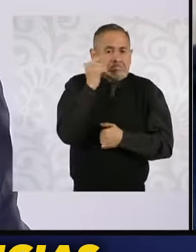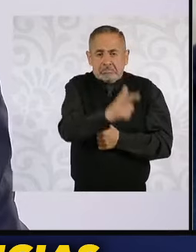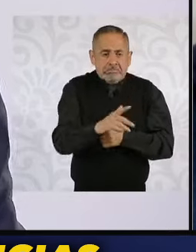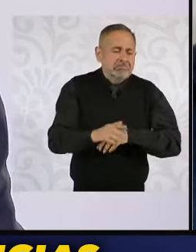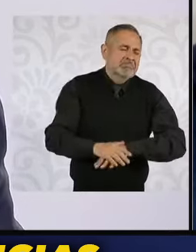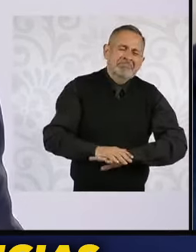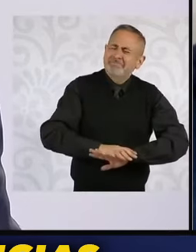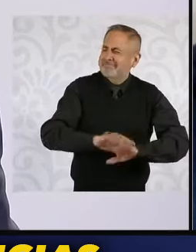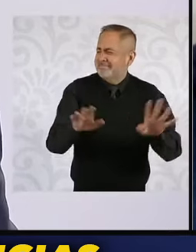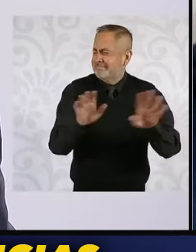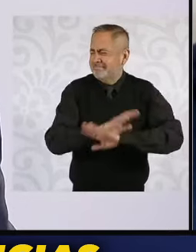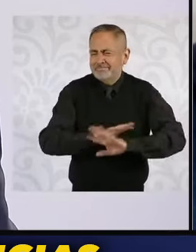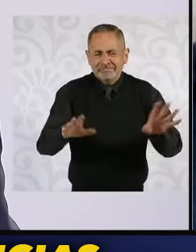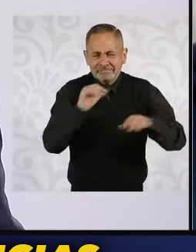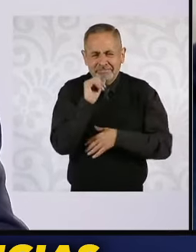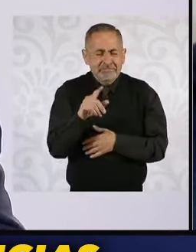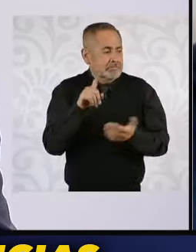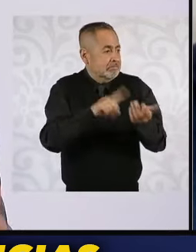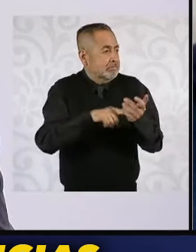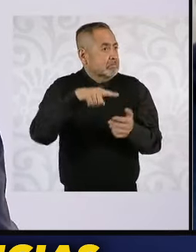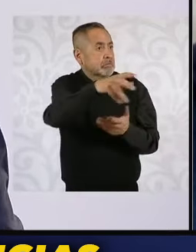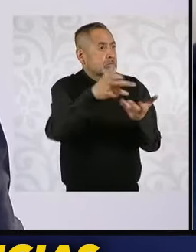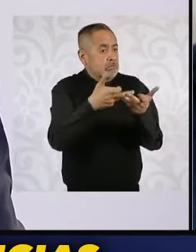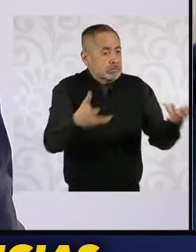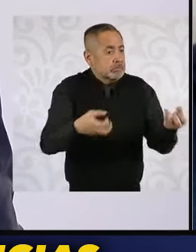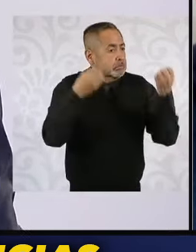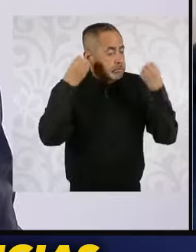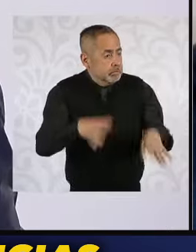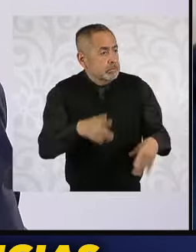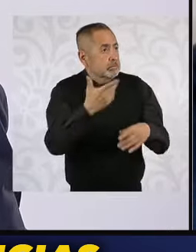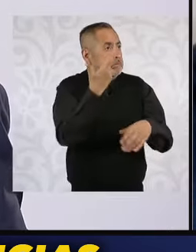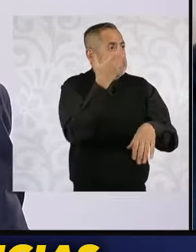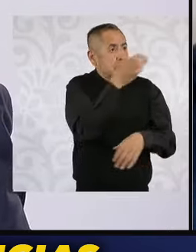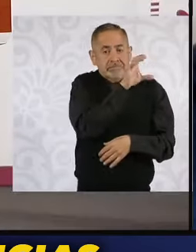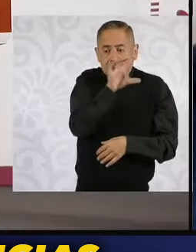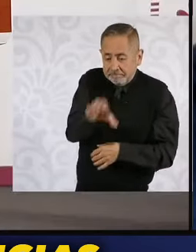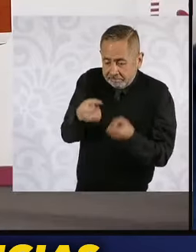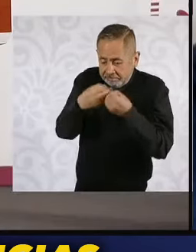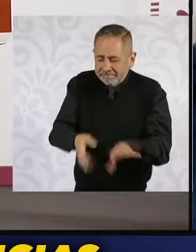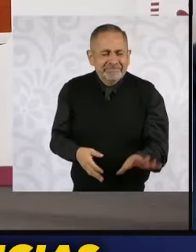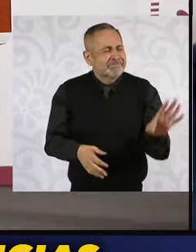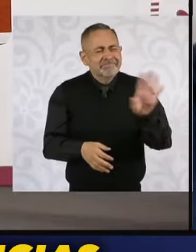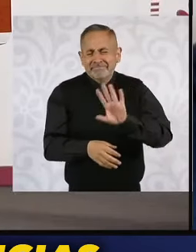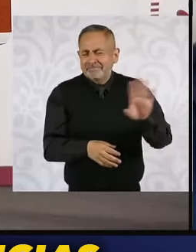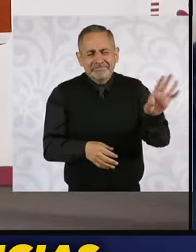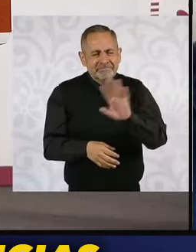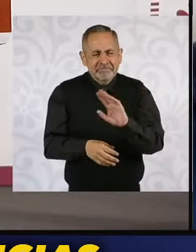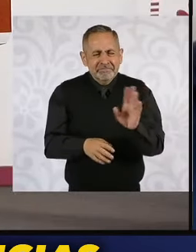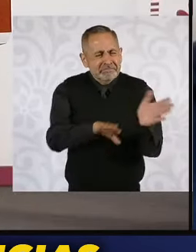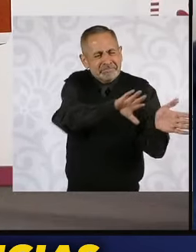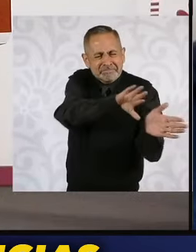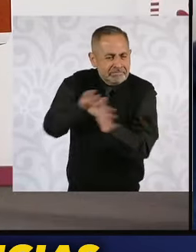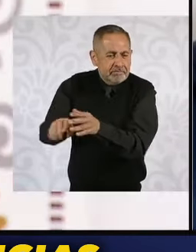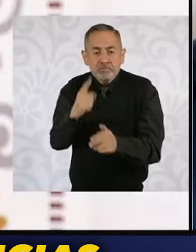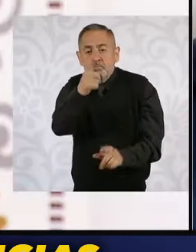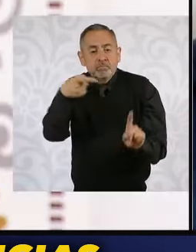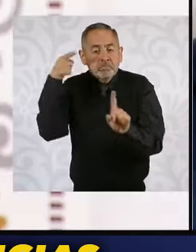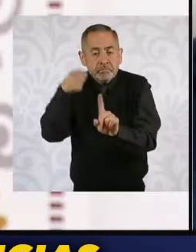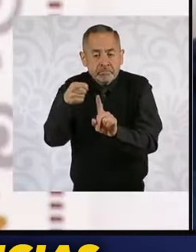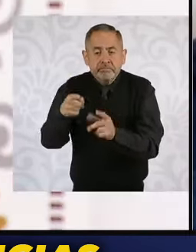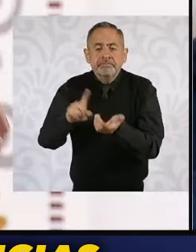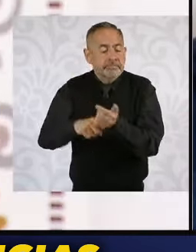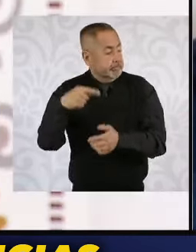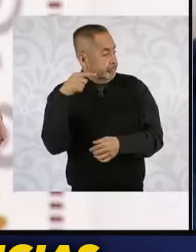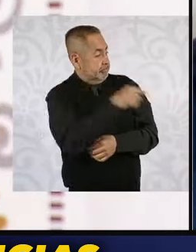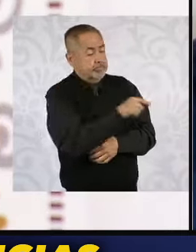legítimo o propiedades o inversiones, porque no es el objetivo. El objetivo es renovar el Poder Judicial. Y